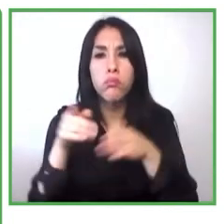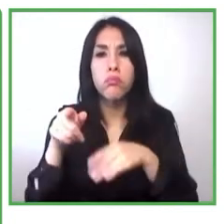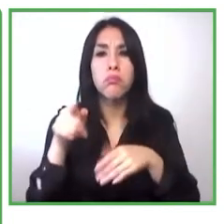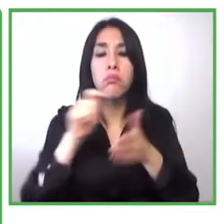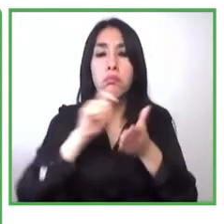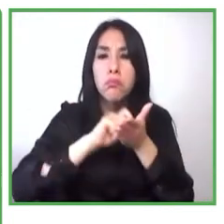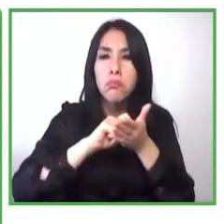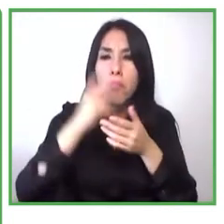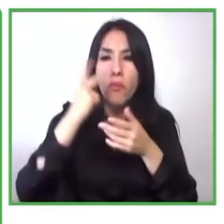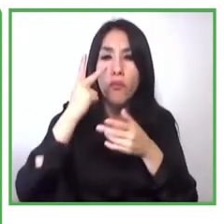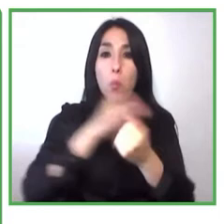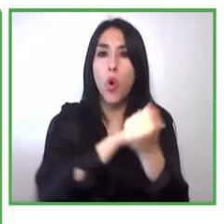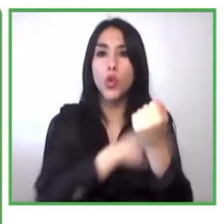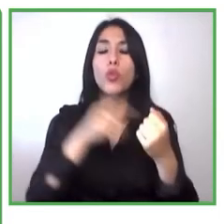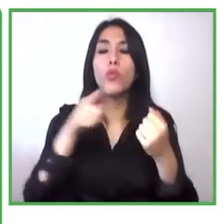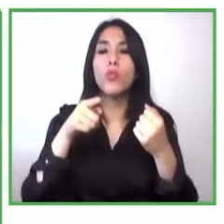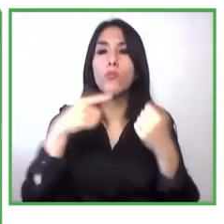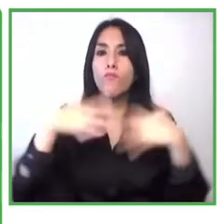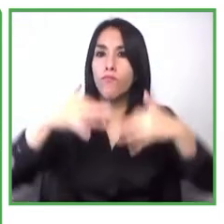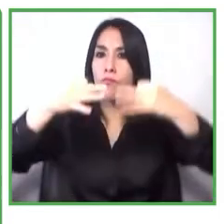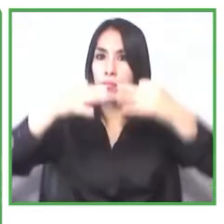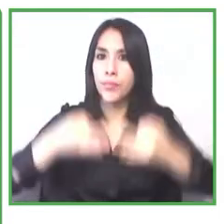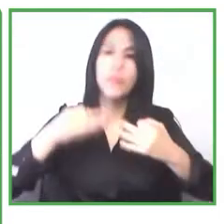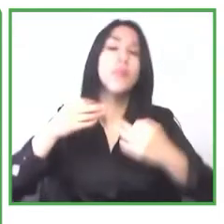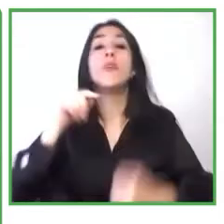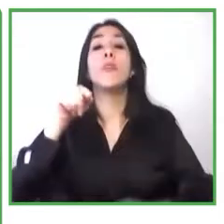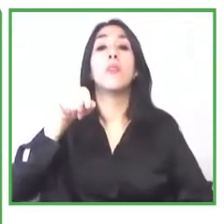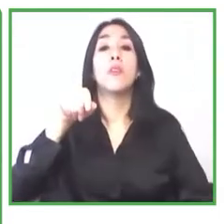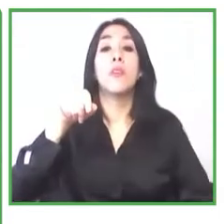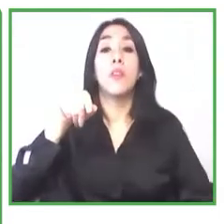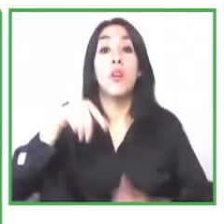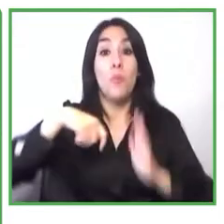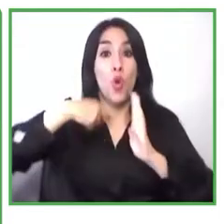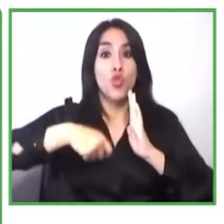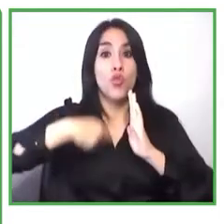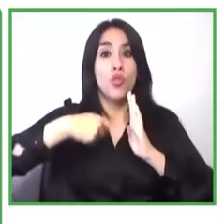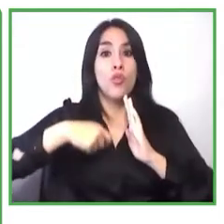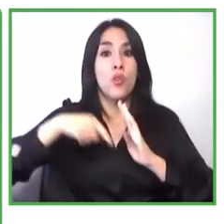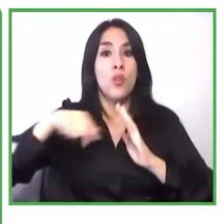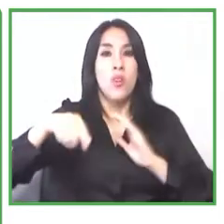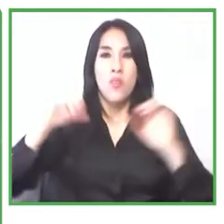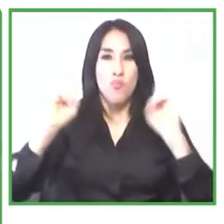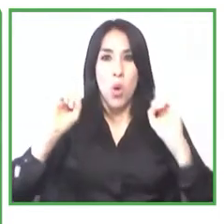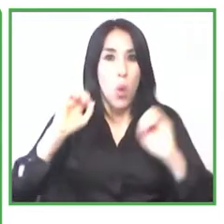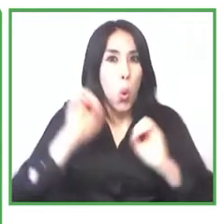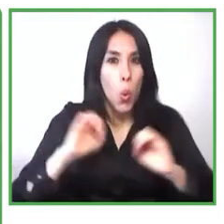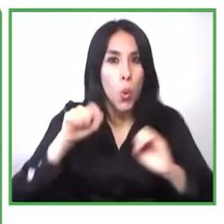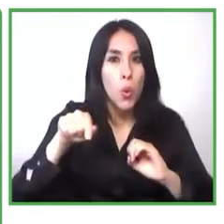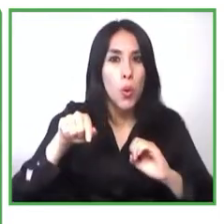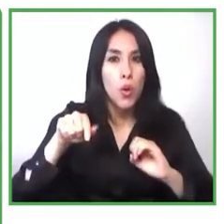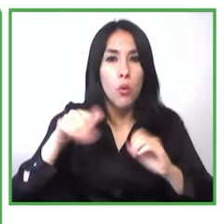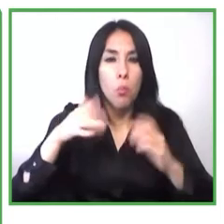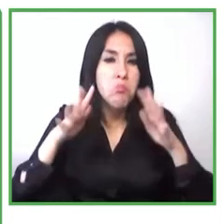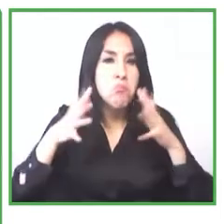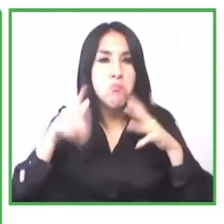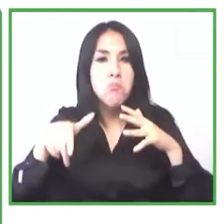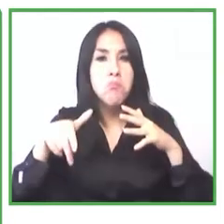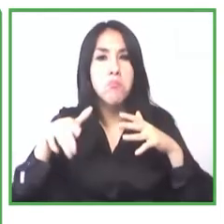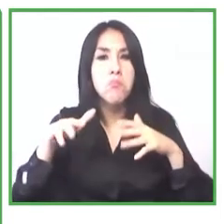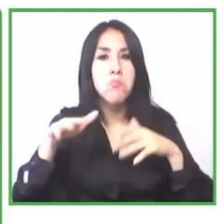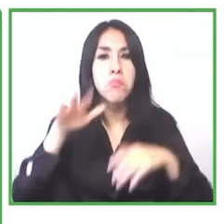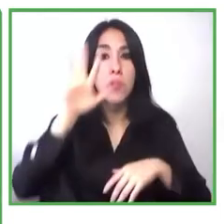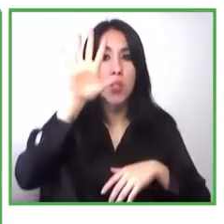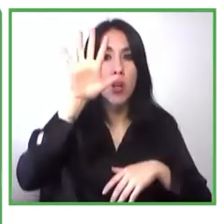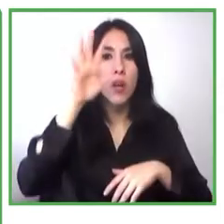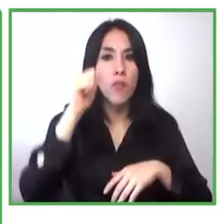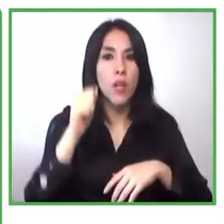seleccionamos un grupo de 5 emprendimientos que fueron sometidos a un jurado que era experto en temas de